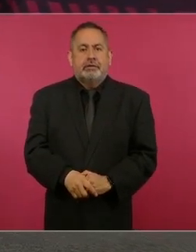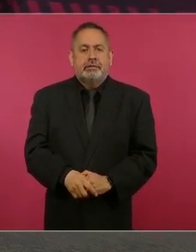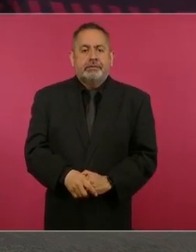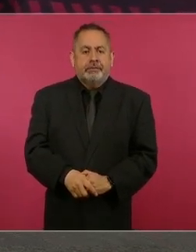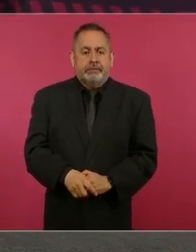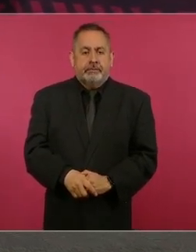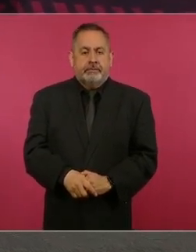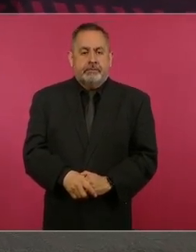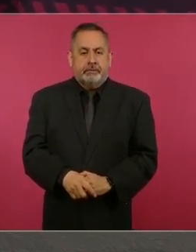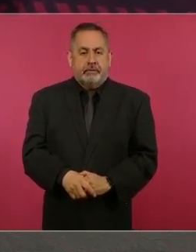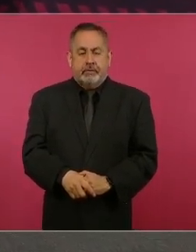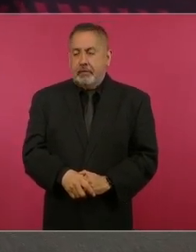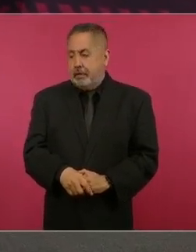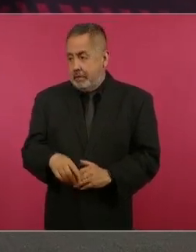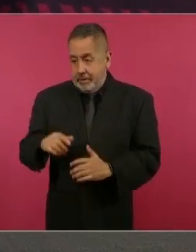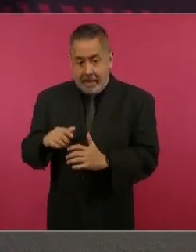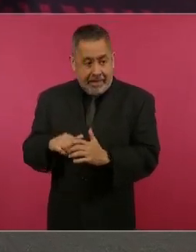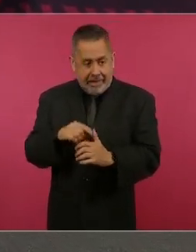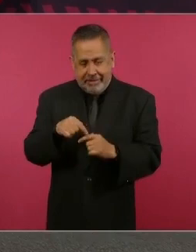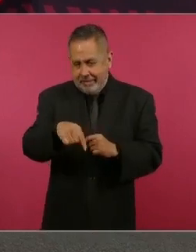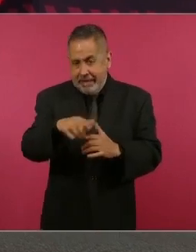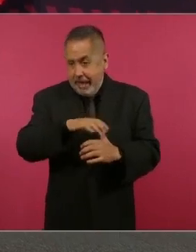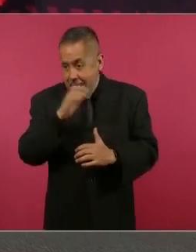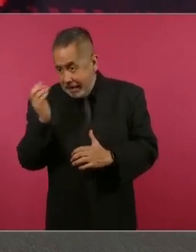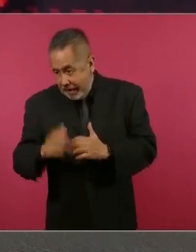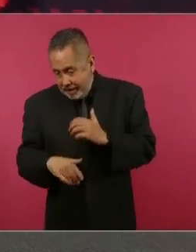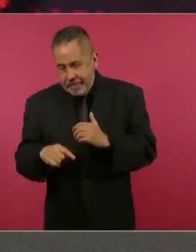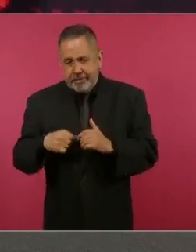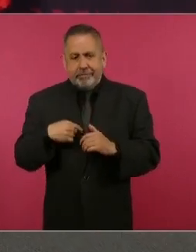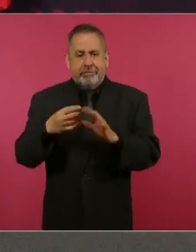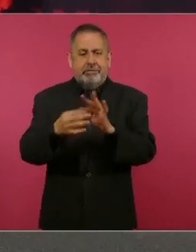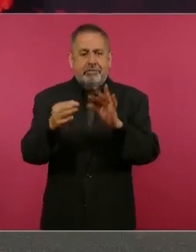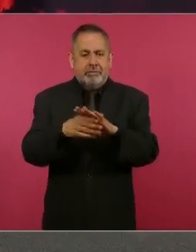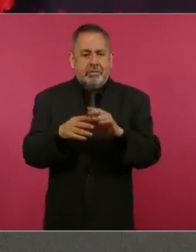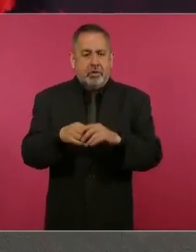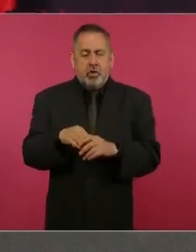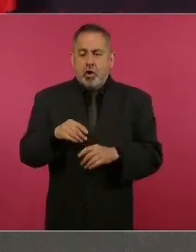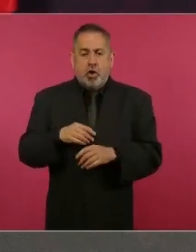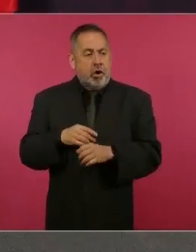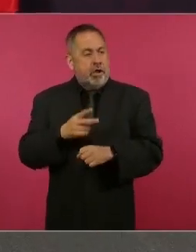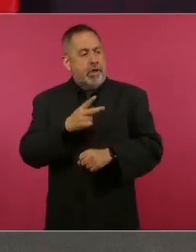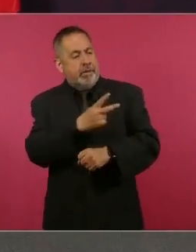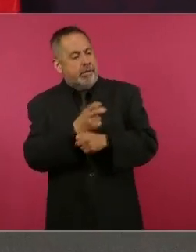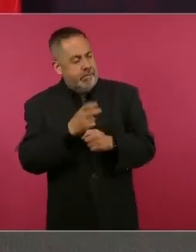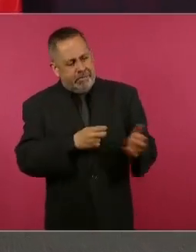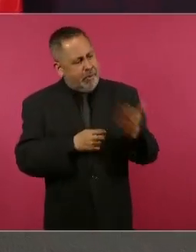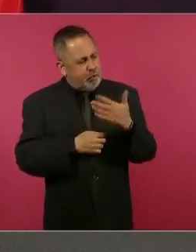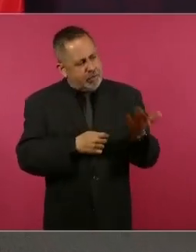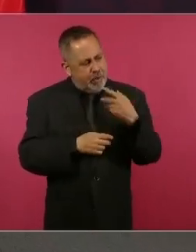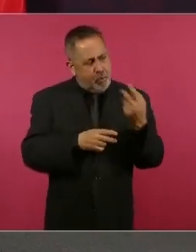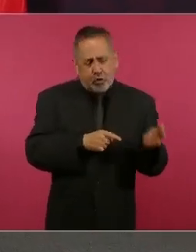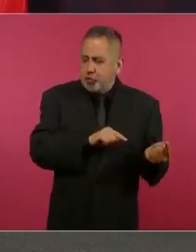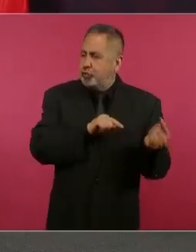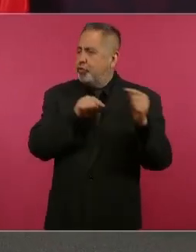Ya cuando termine todo esto, voy a invitar a nuestros adversarios